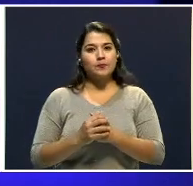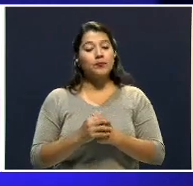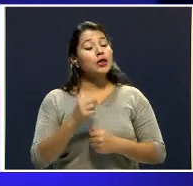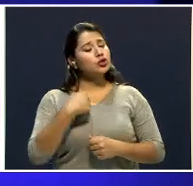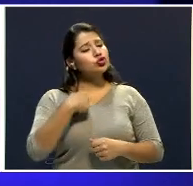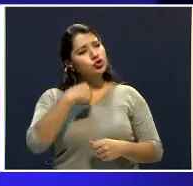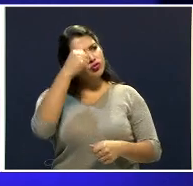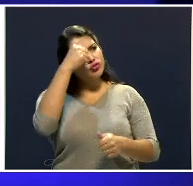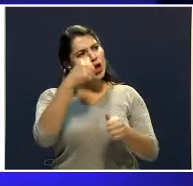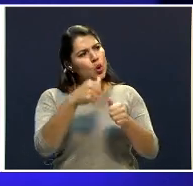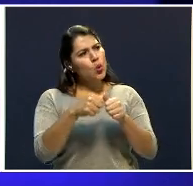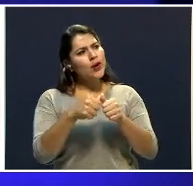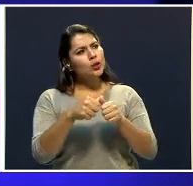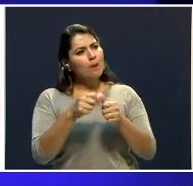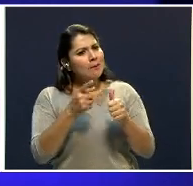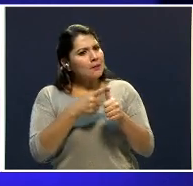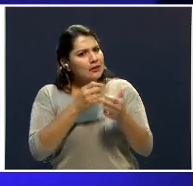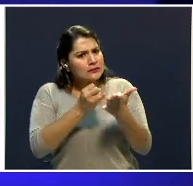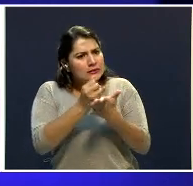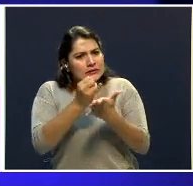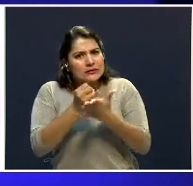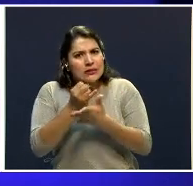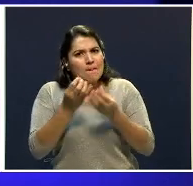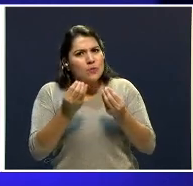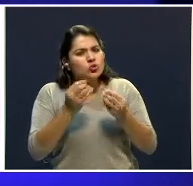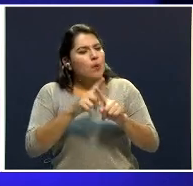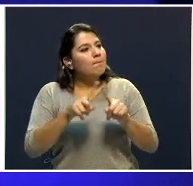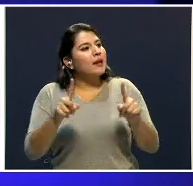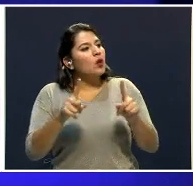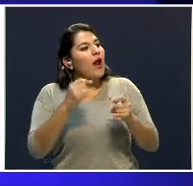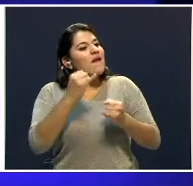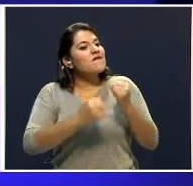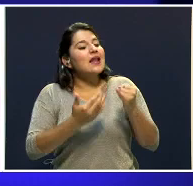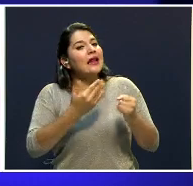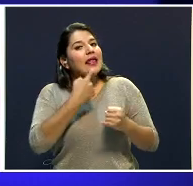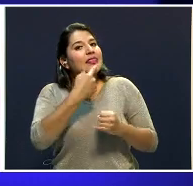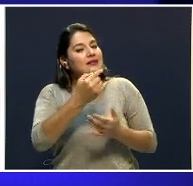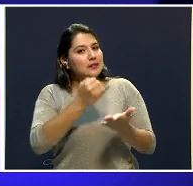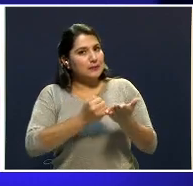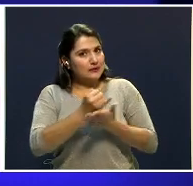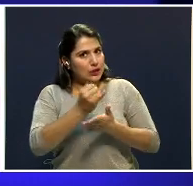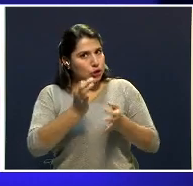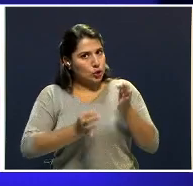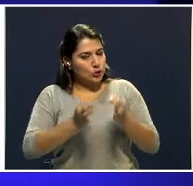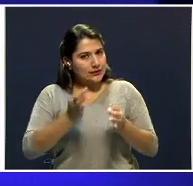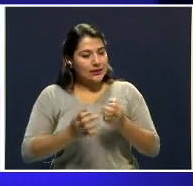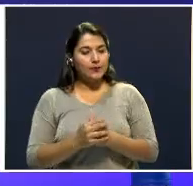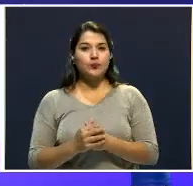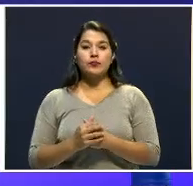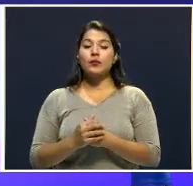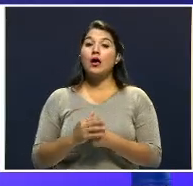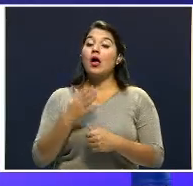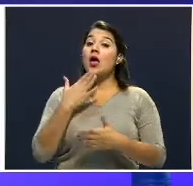seguimiento de este caso. ¿A qué llega establecer la investigación judicial? La investigación